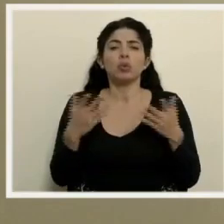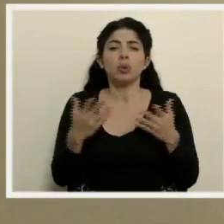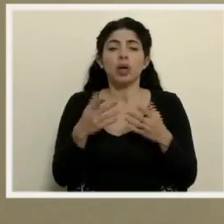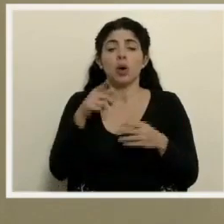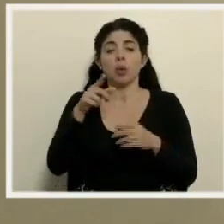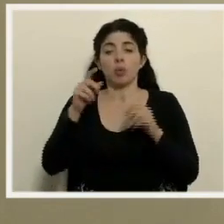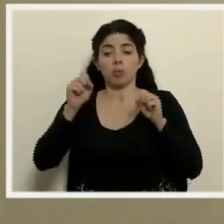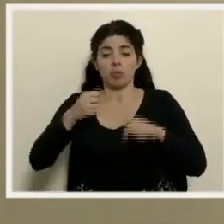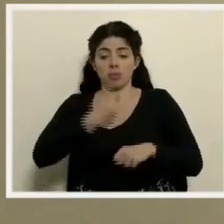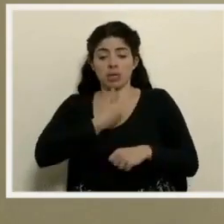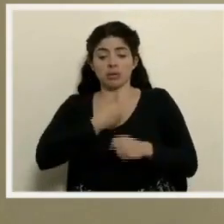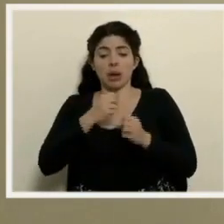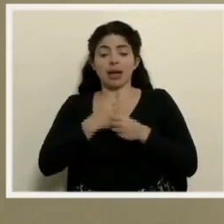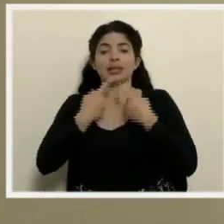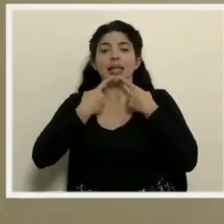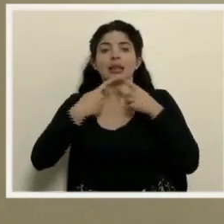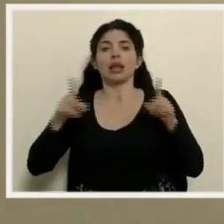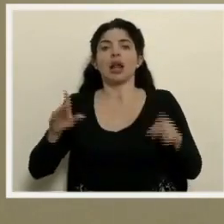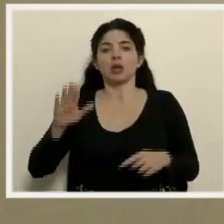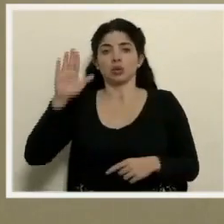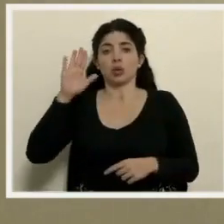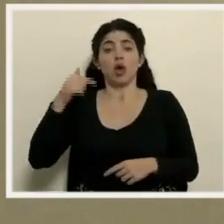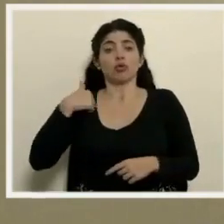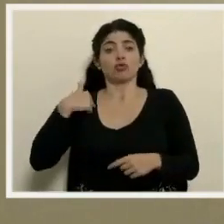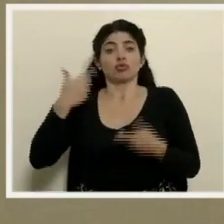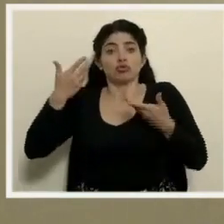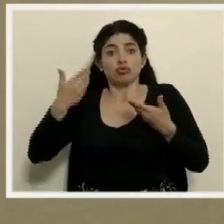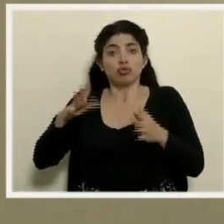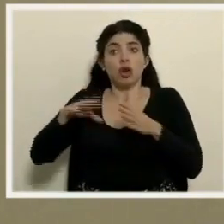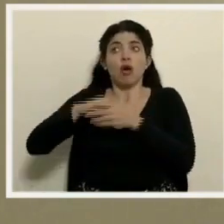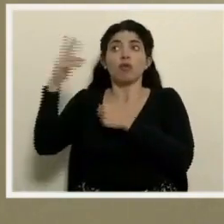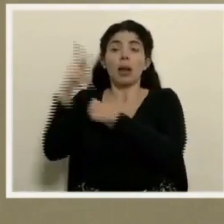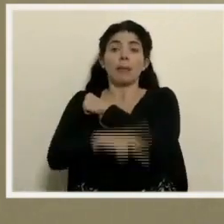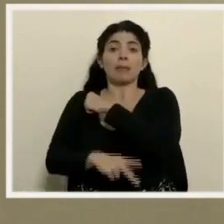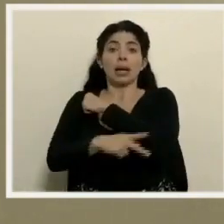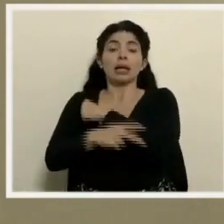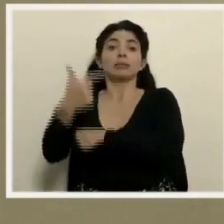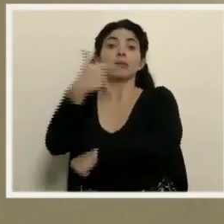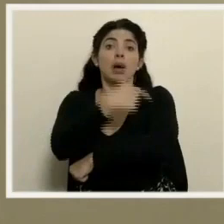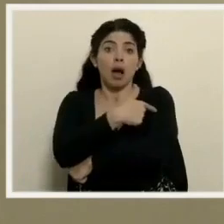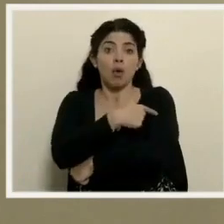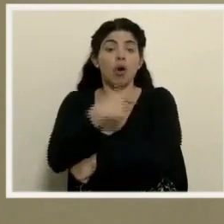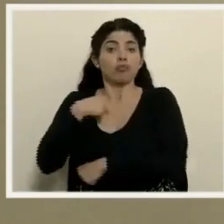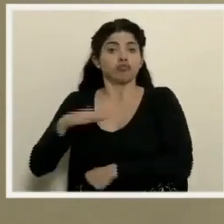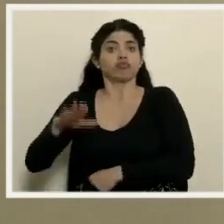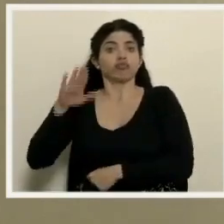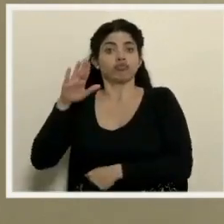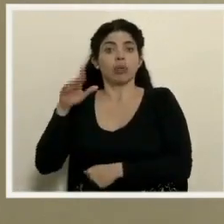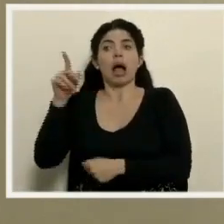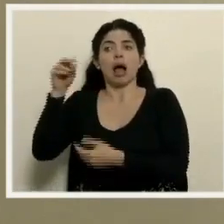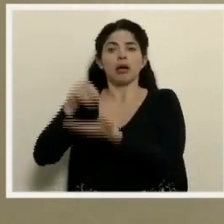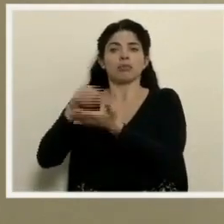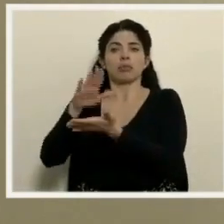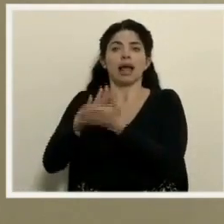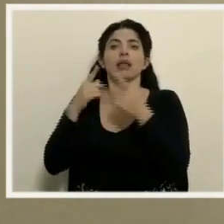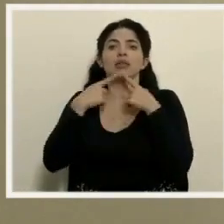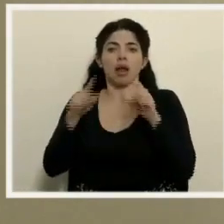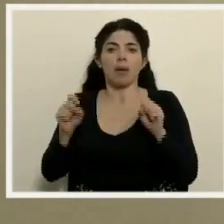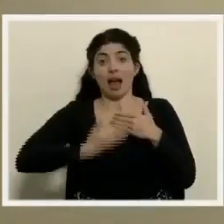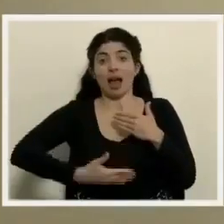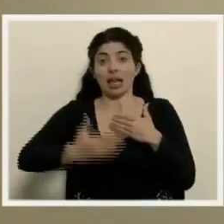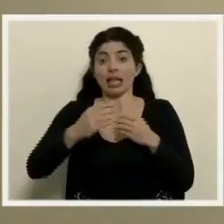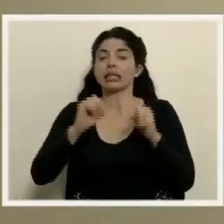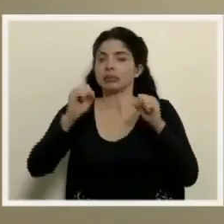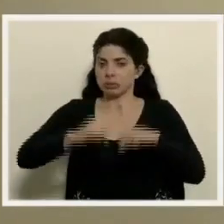declaración jurada de la o las vacunas recibidas en el extranjero con el fin de que esa información sea incluida en la